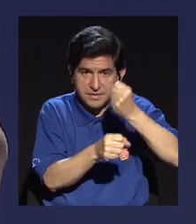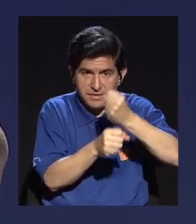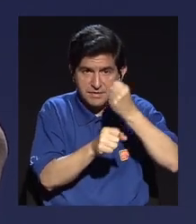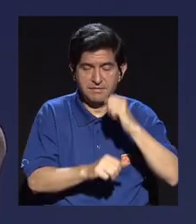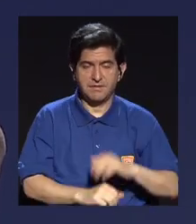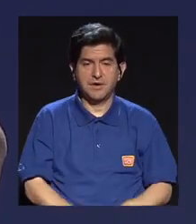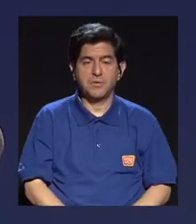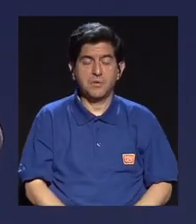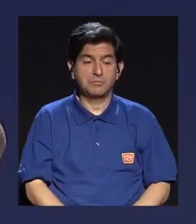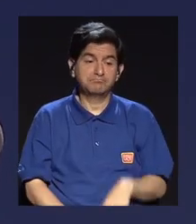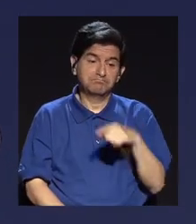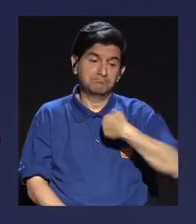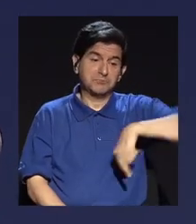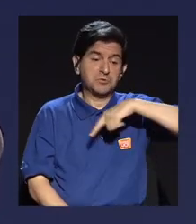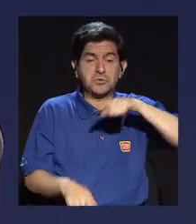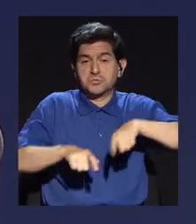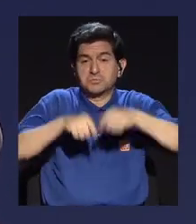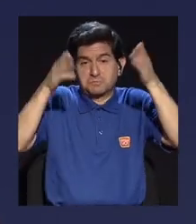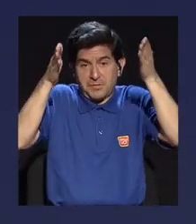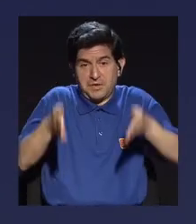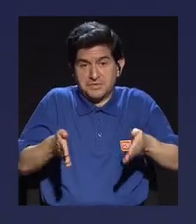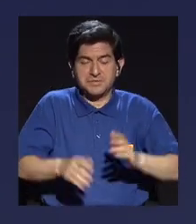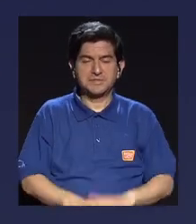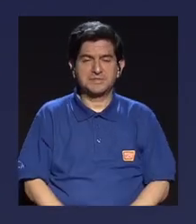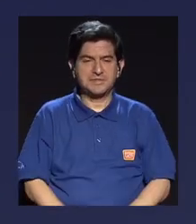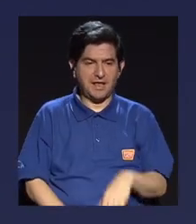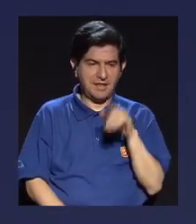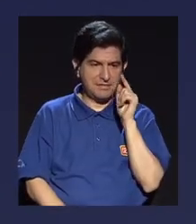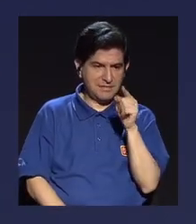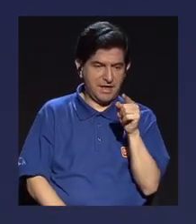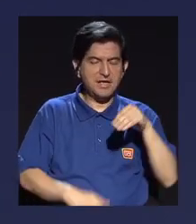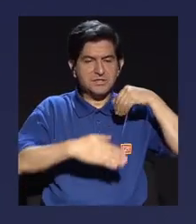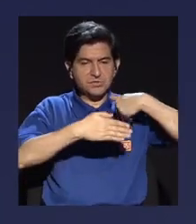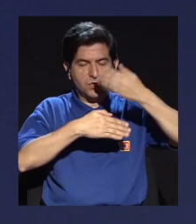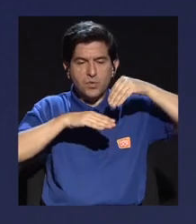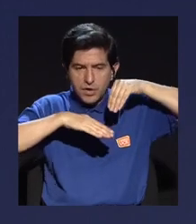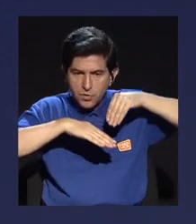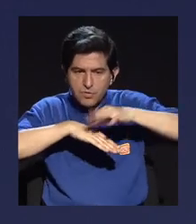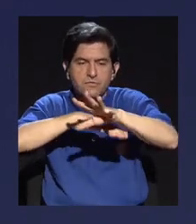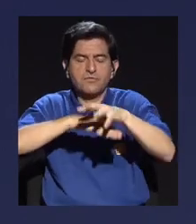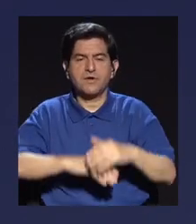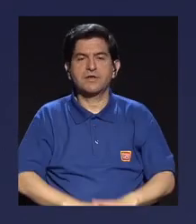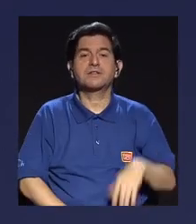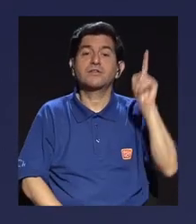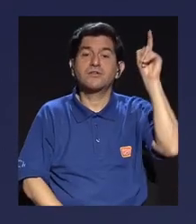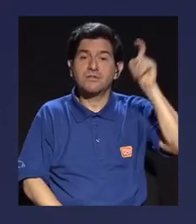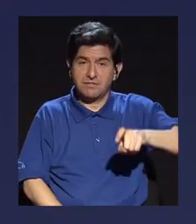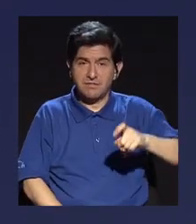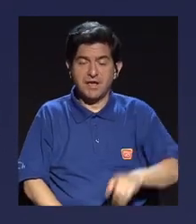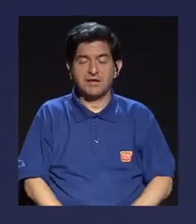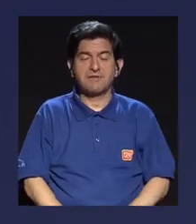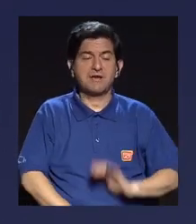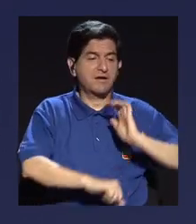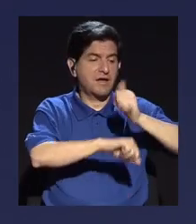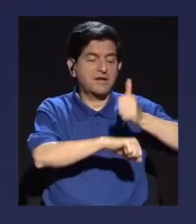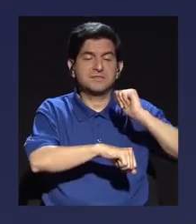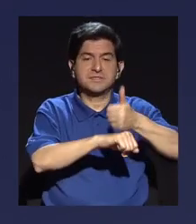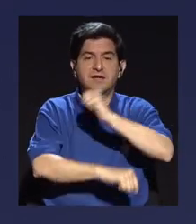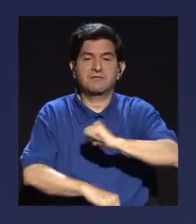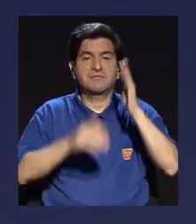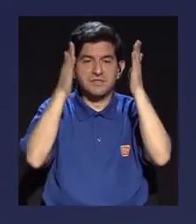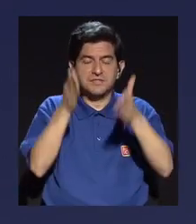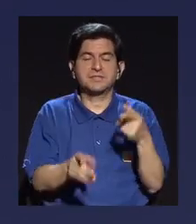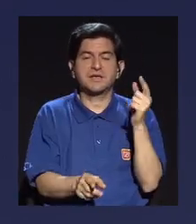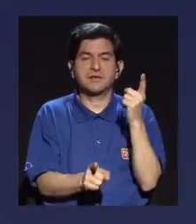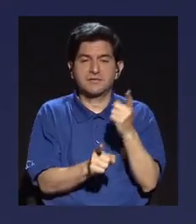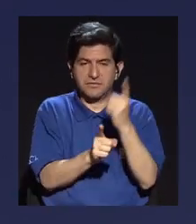trabajo de hacer periodismo y si de eso devienen consecuencias, las consecuencias tienen que ser determinadas por